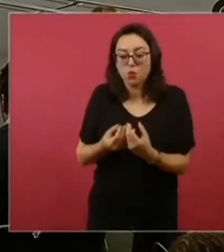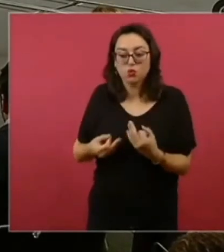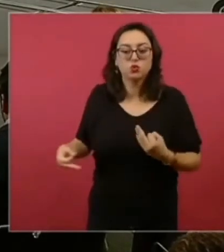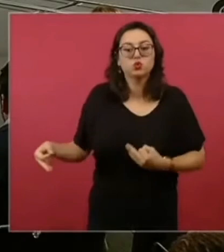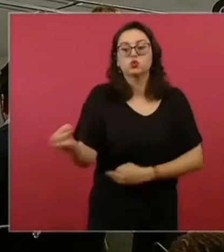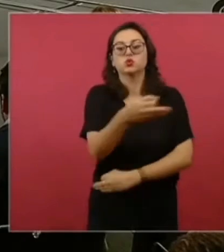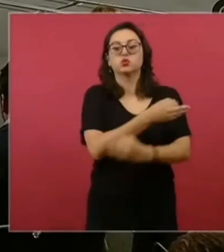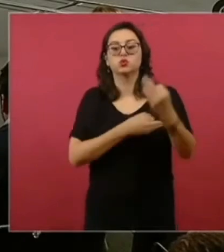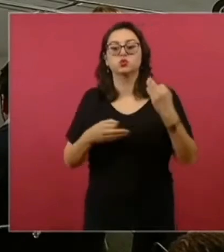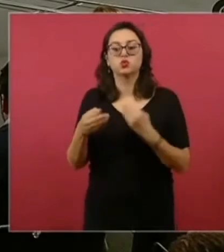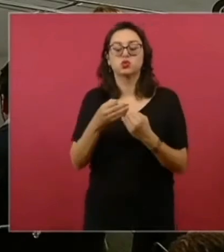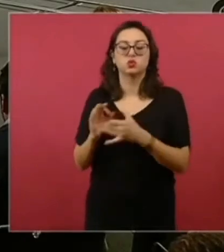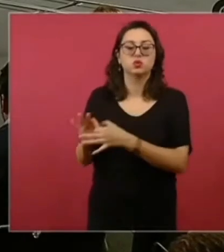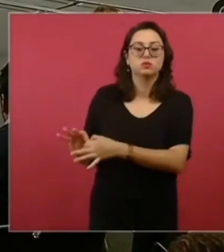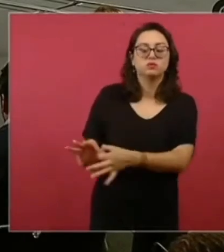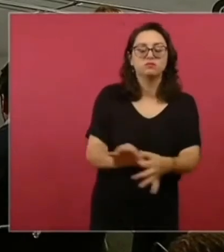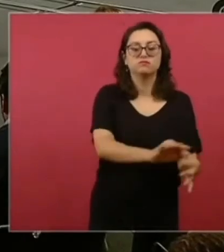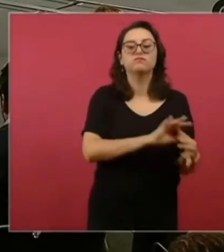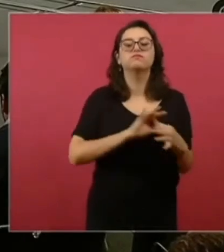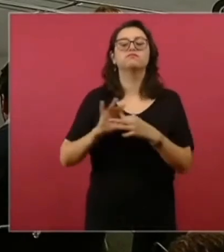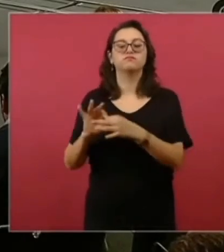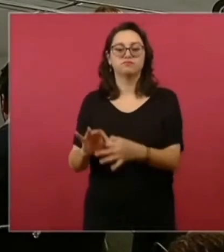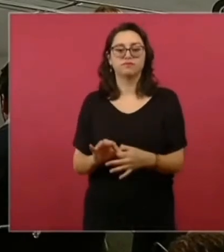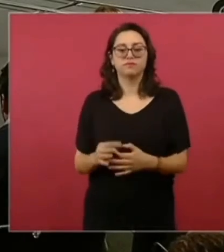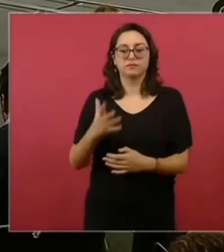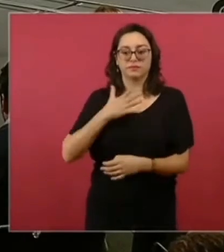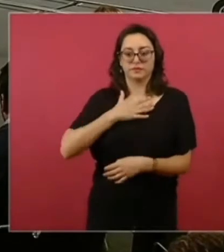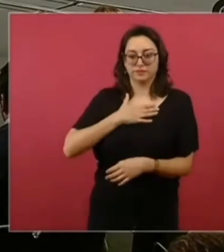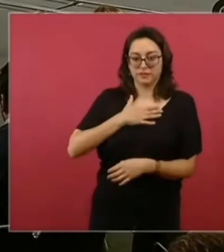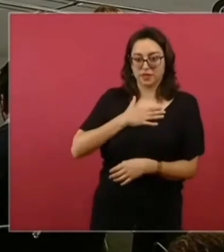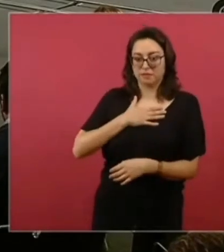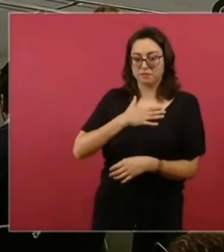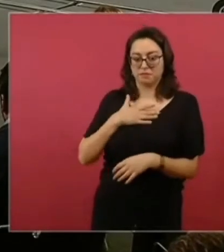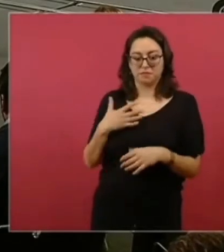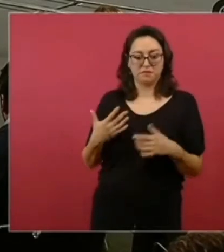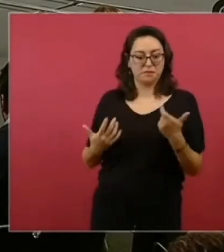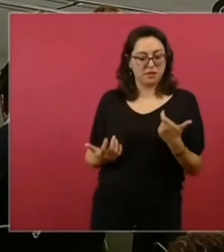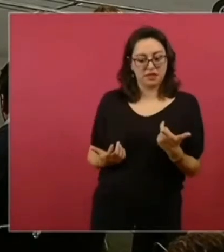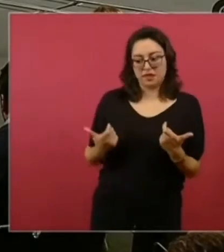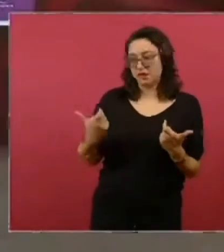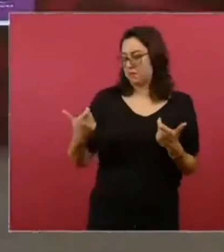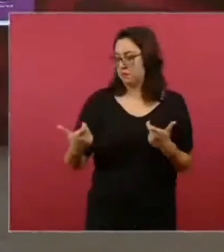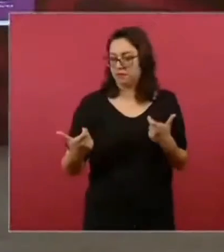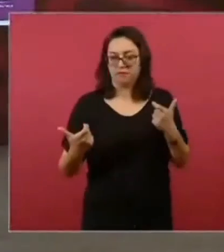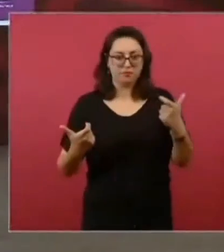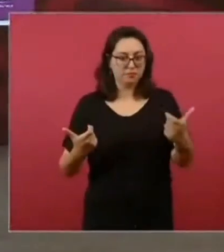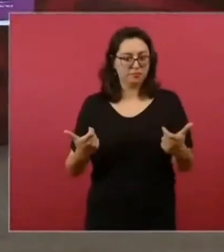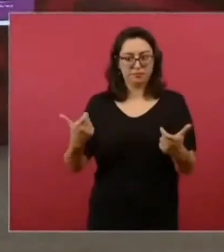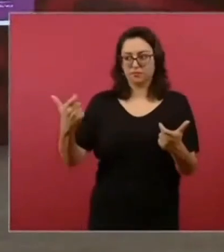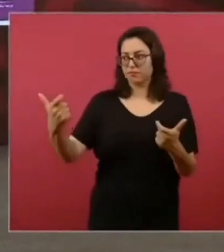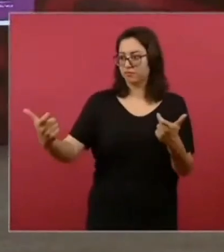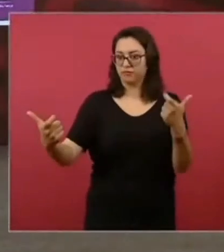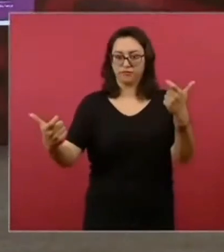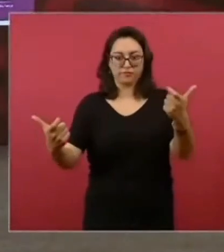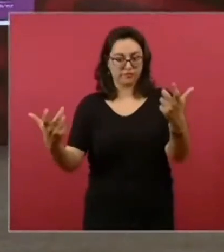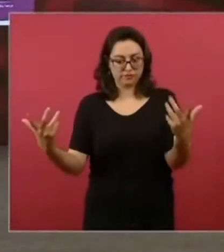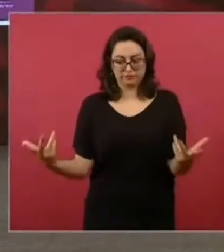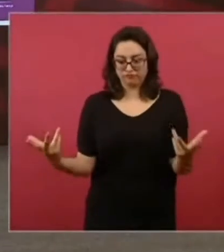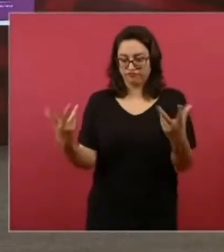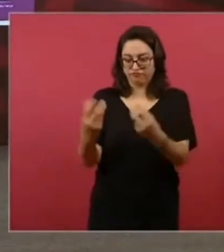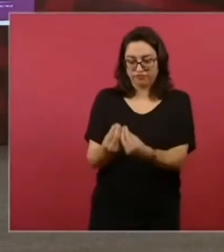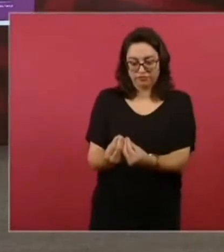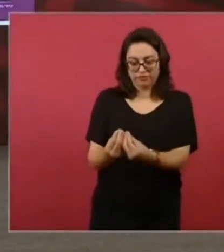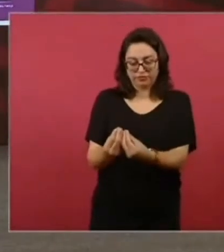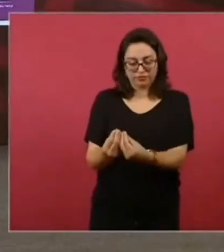países, entonces, como yo siempre digo, con mi peso y el peso de este país y el peso de este país y el peso de este otro país, ya tenemos cuatro